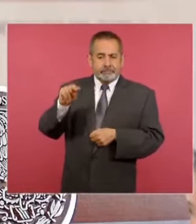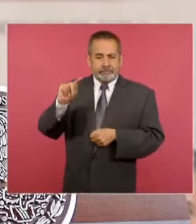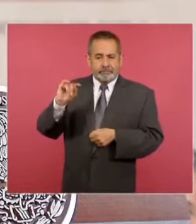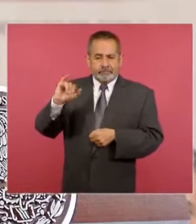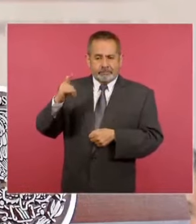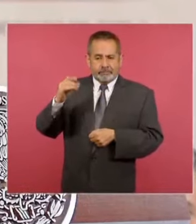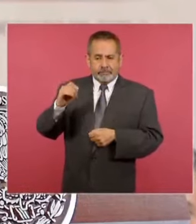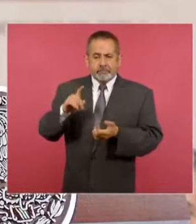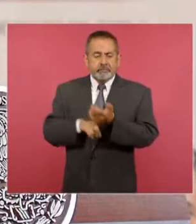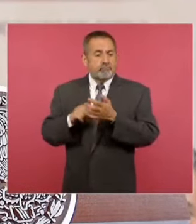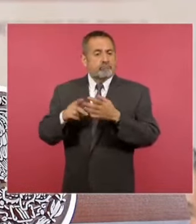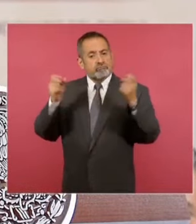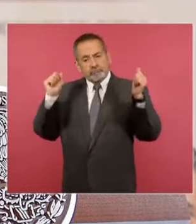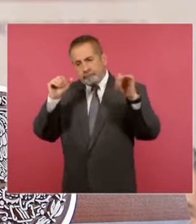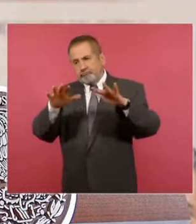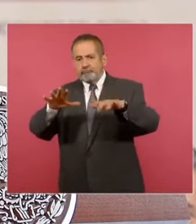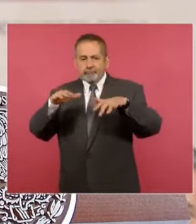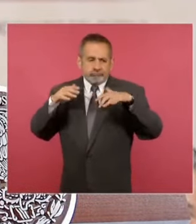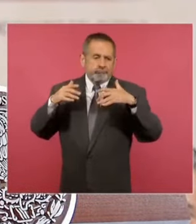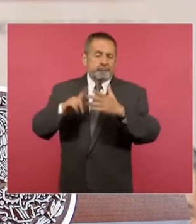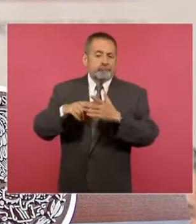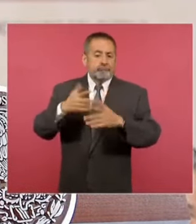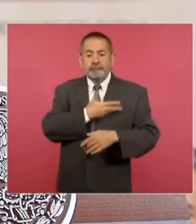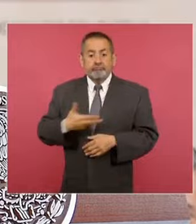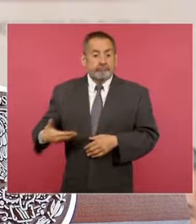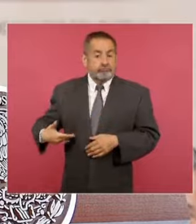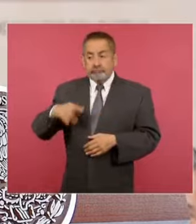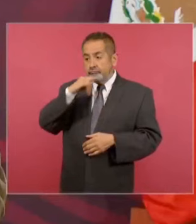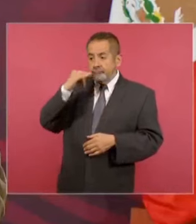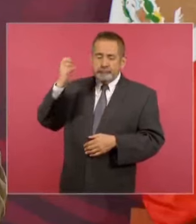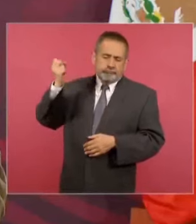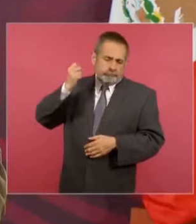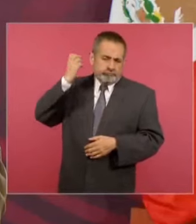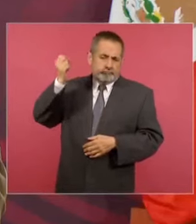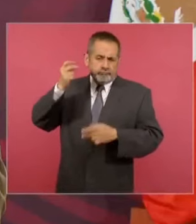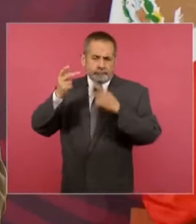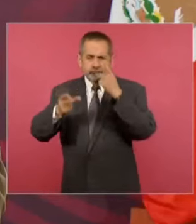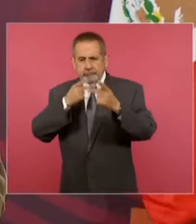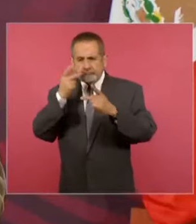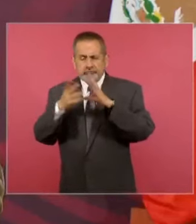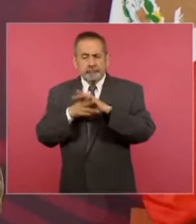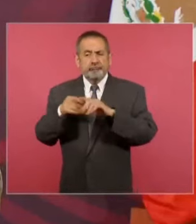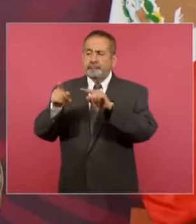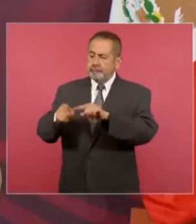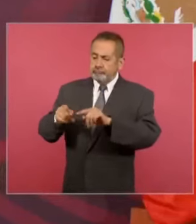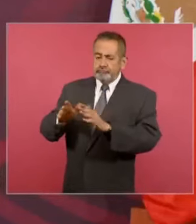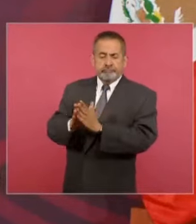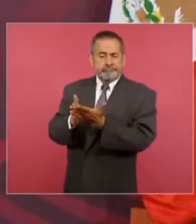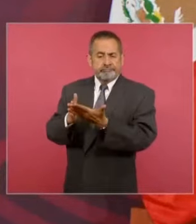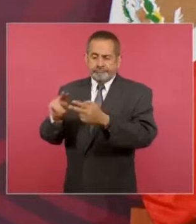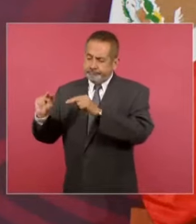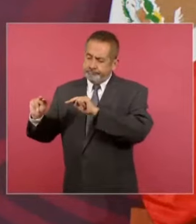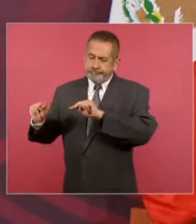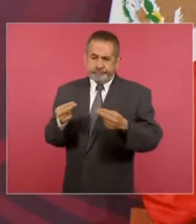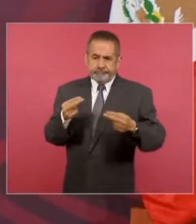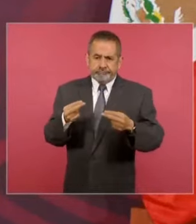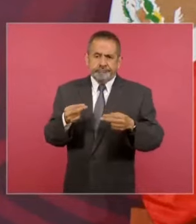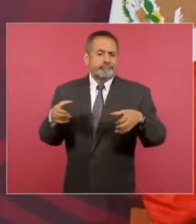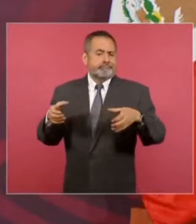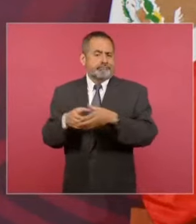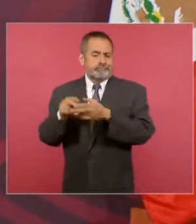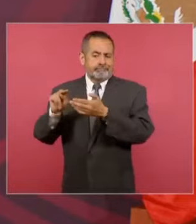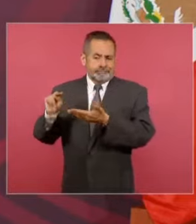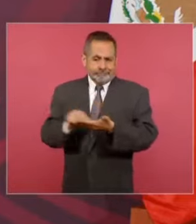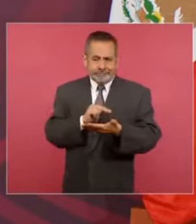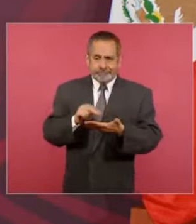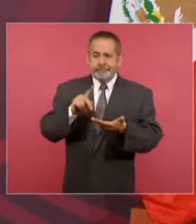artísticas. El presidente de Chile va a dar un discurso y se va a suscribir el compromiso de Santiago, que es una